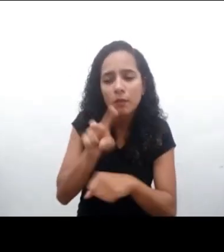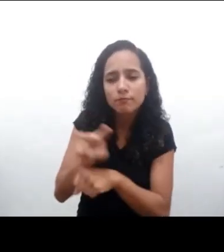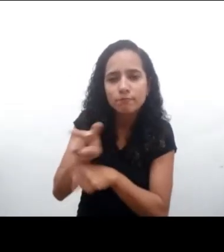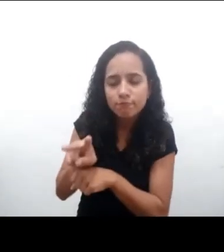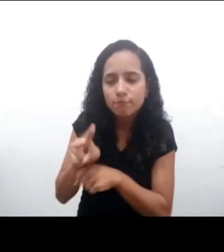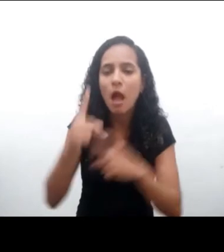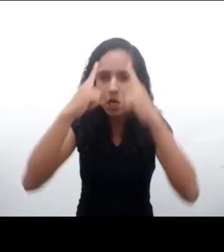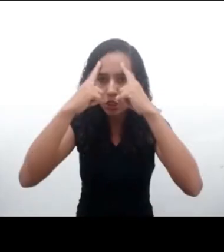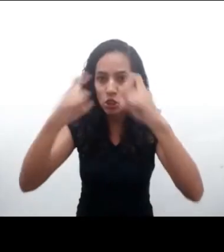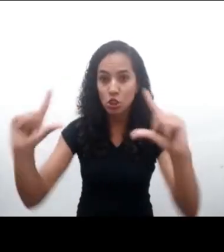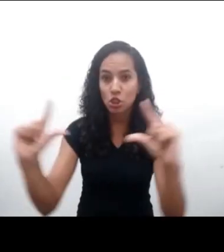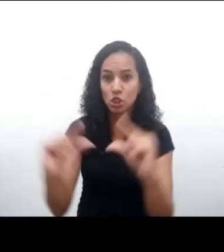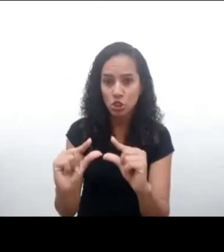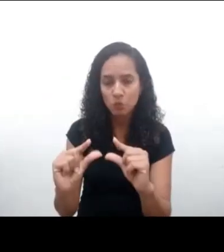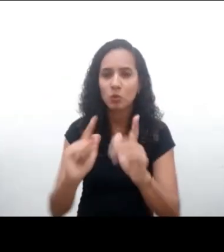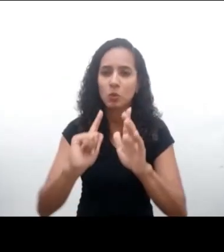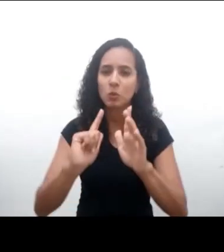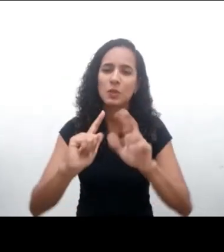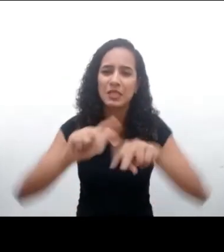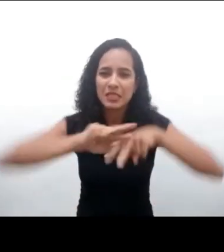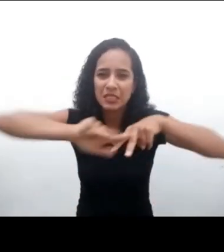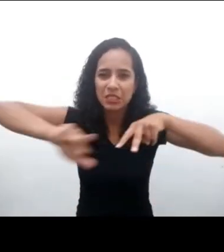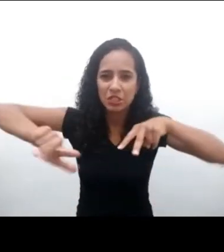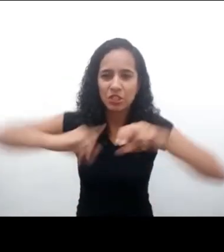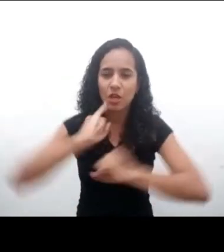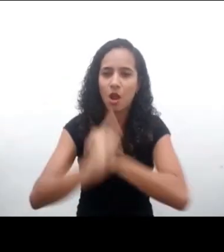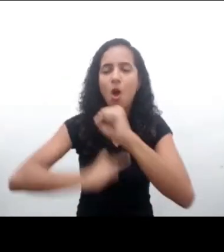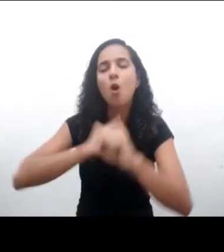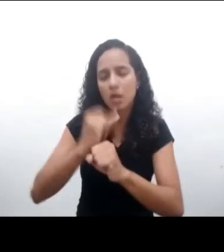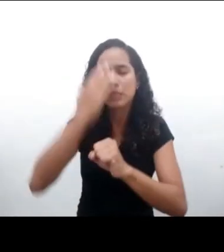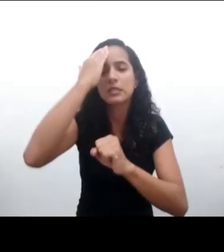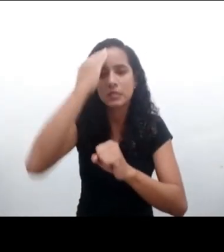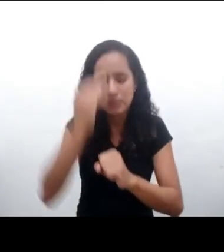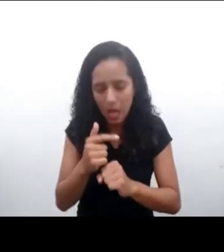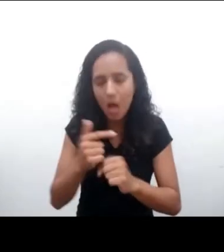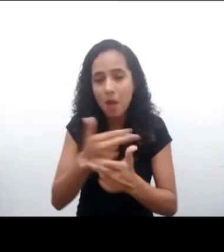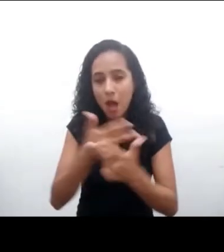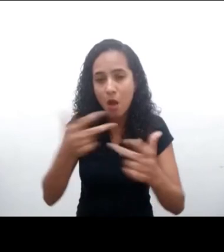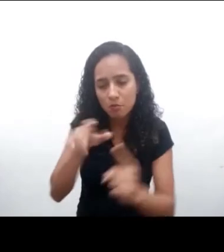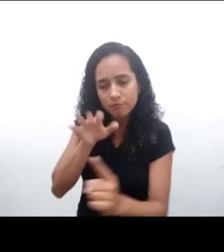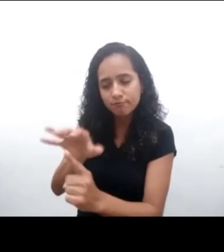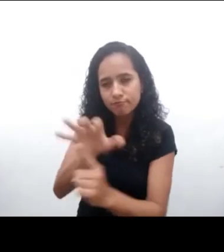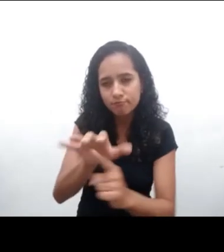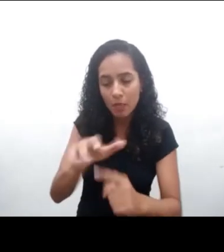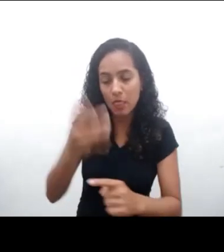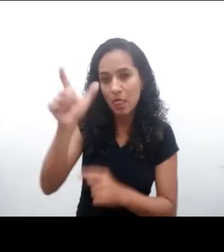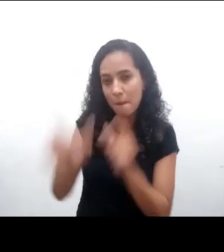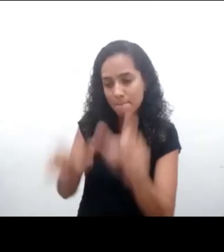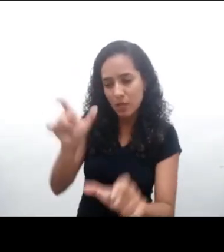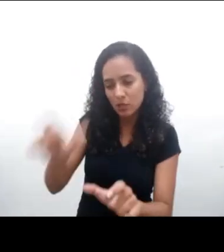línea, tomando en cuenta que tiene grandes consecuencias en la vida de la persona que lo enfrenta y que quienes son mayor vulnerables son